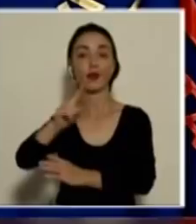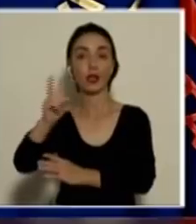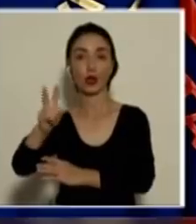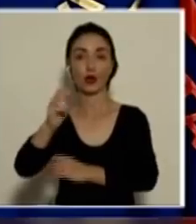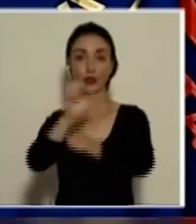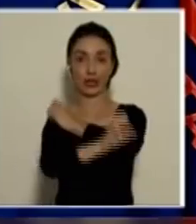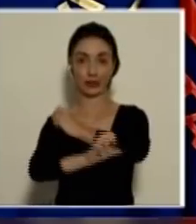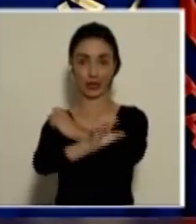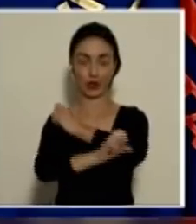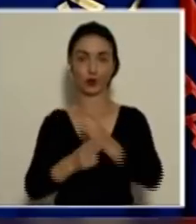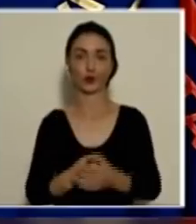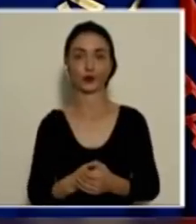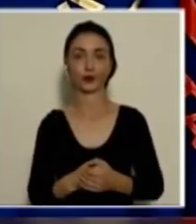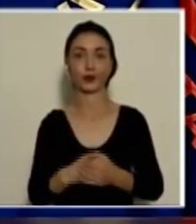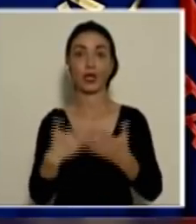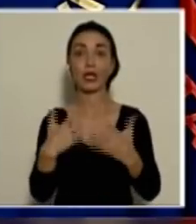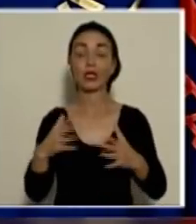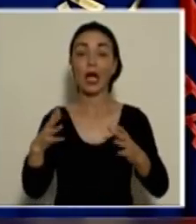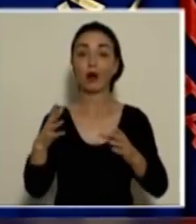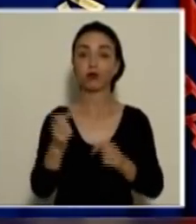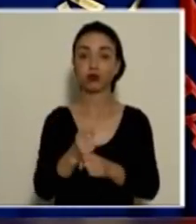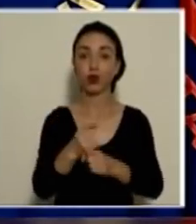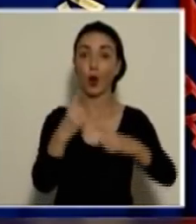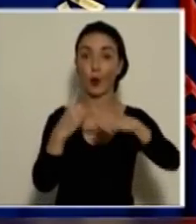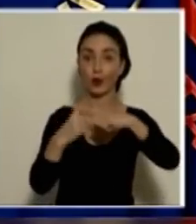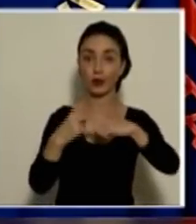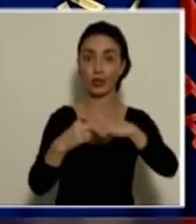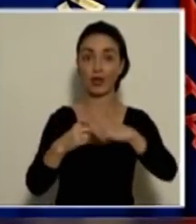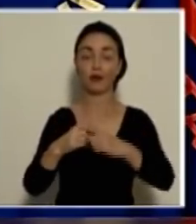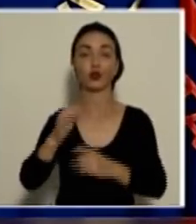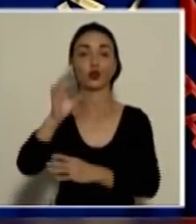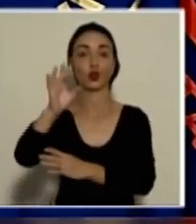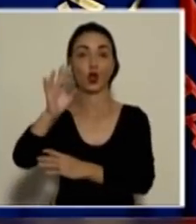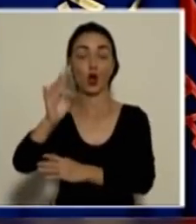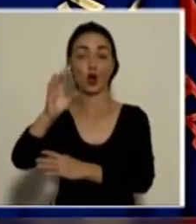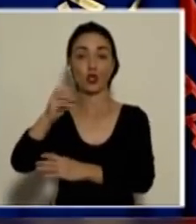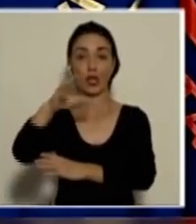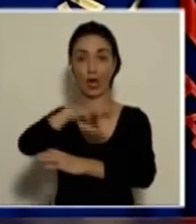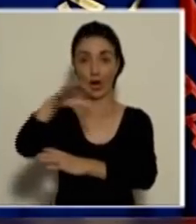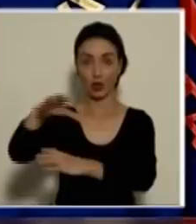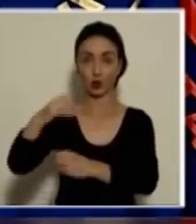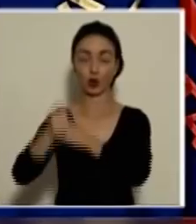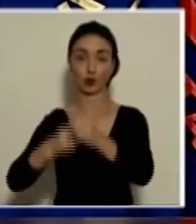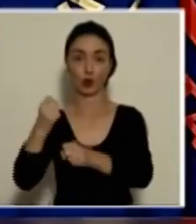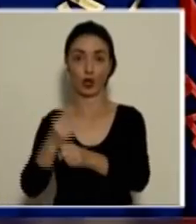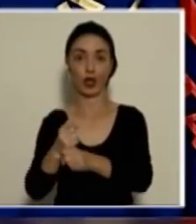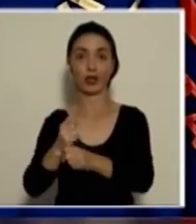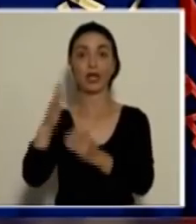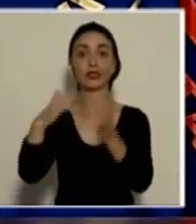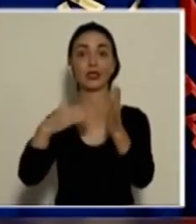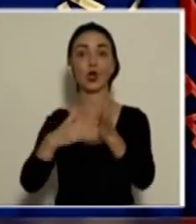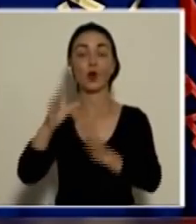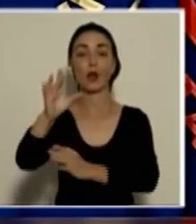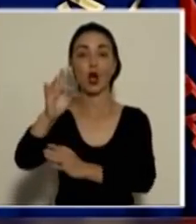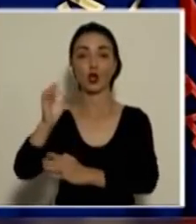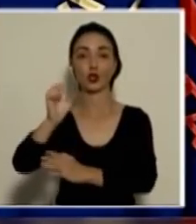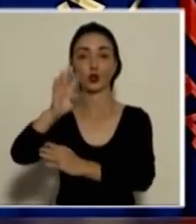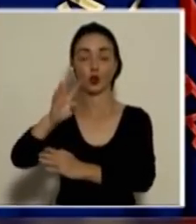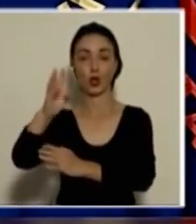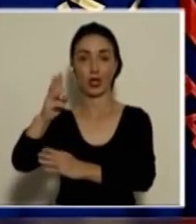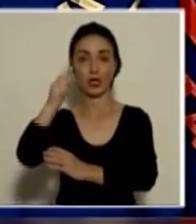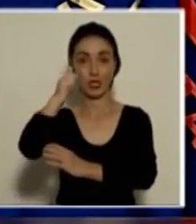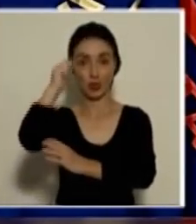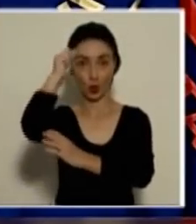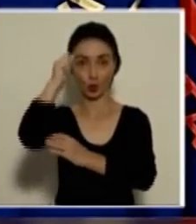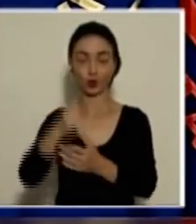son extranjeros. Se contabilizan casos positivos en 80 cantones. Por edad tenemos 5.846